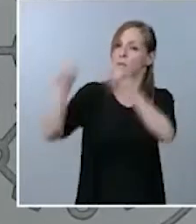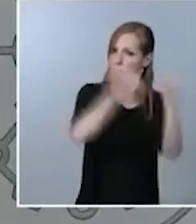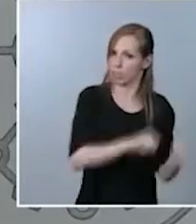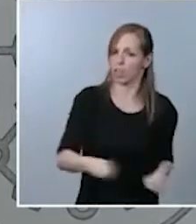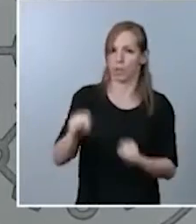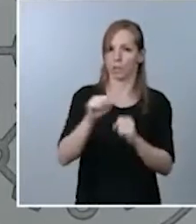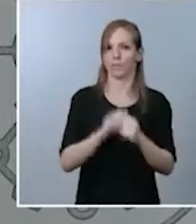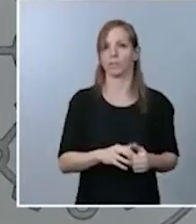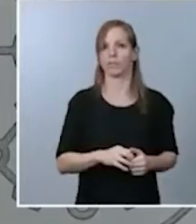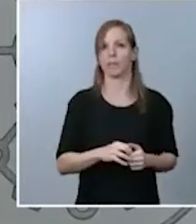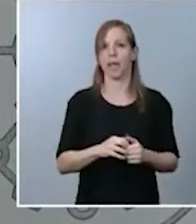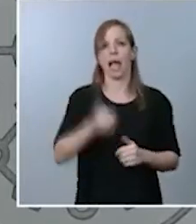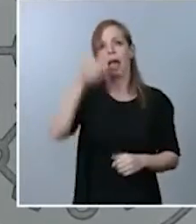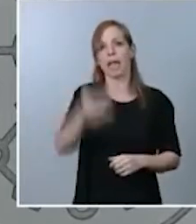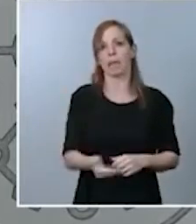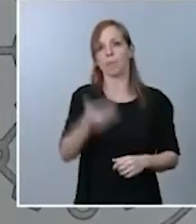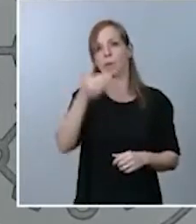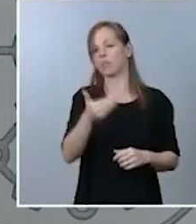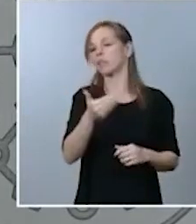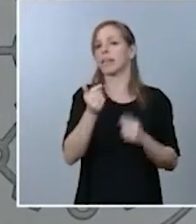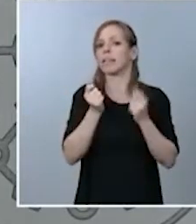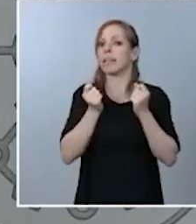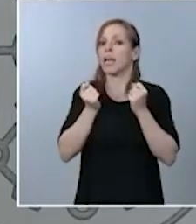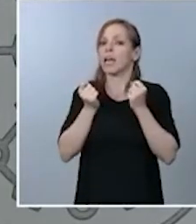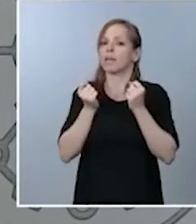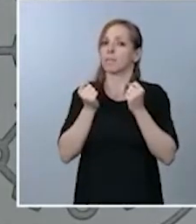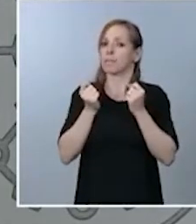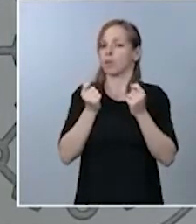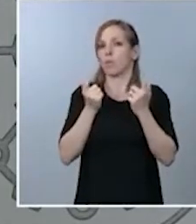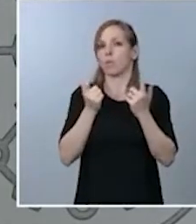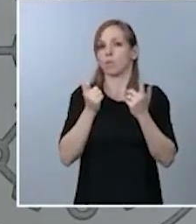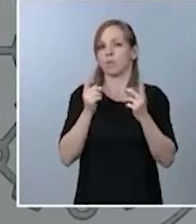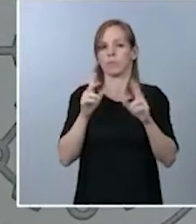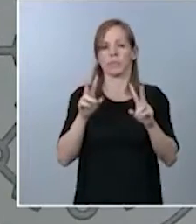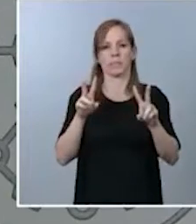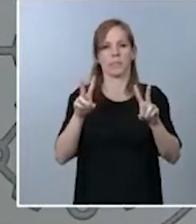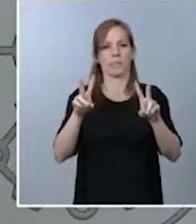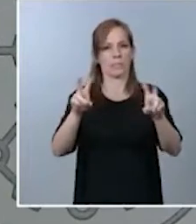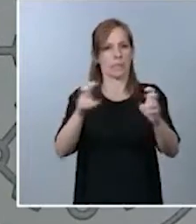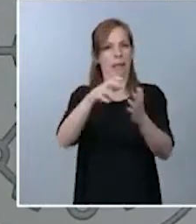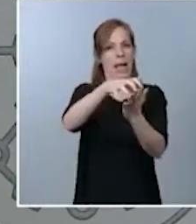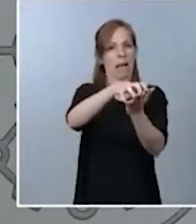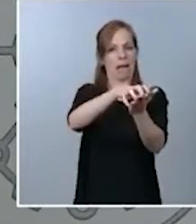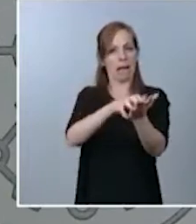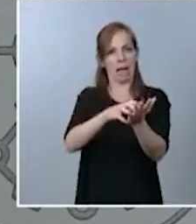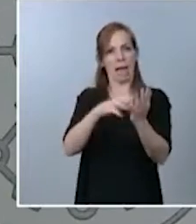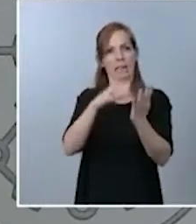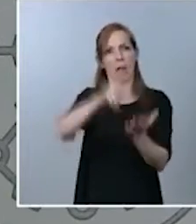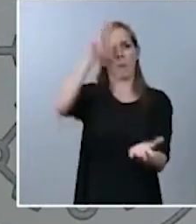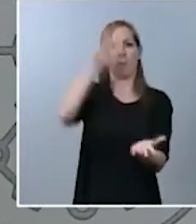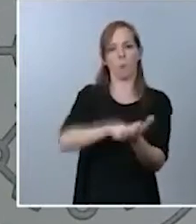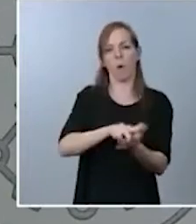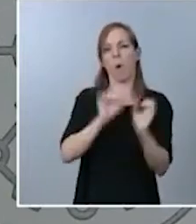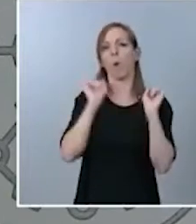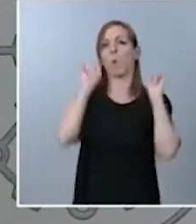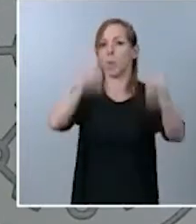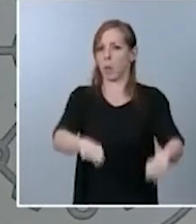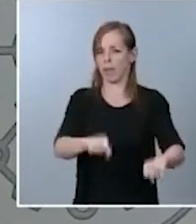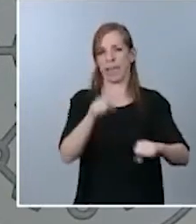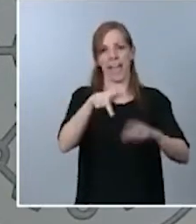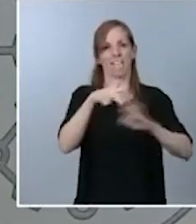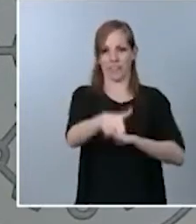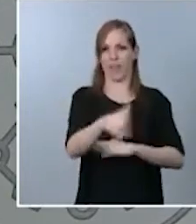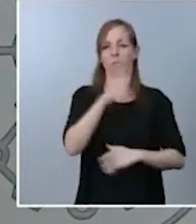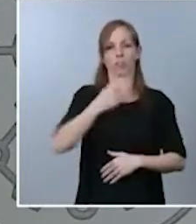de no contribuir a un mayor retraso en la rectificación de esta carta, por lo que su tramitación, de nuevo, se solicita